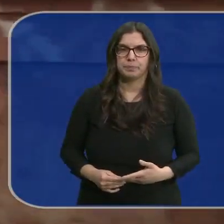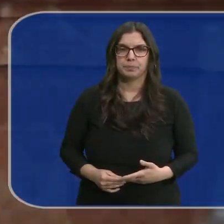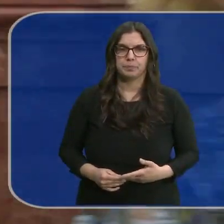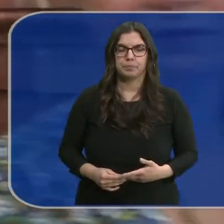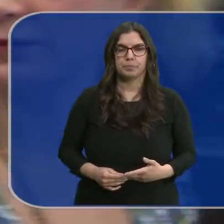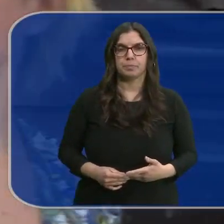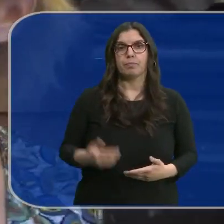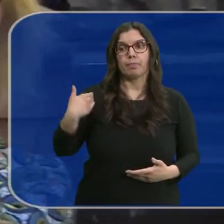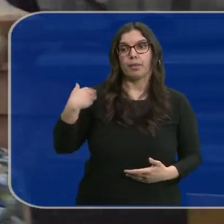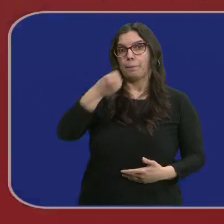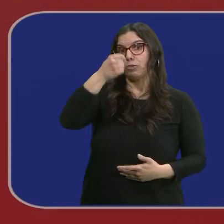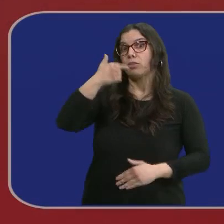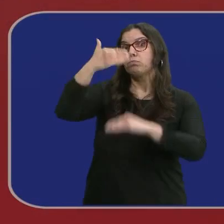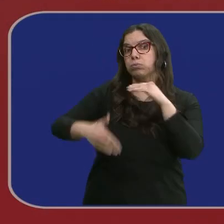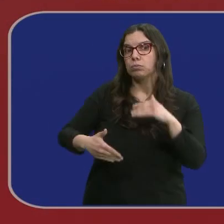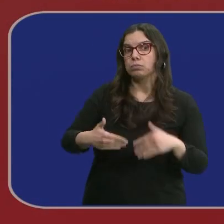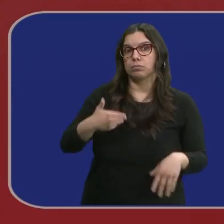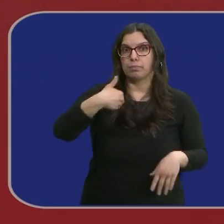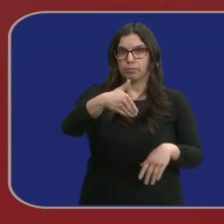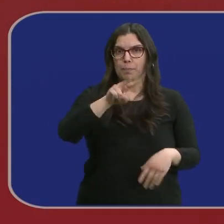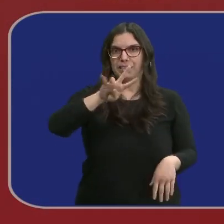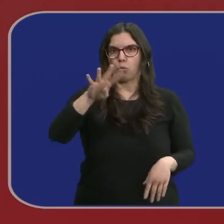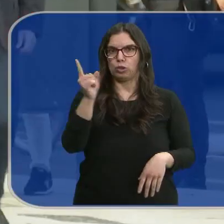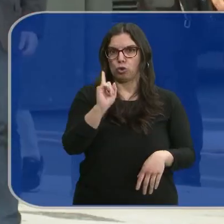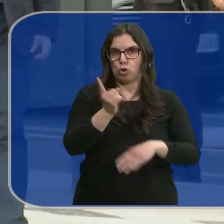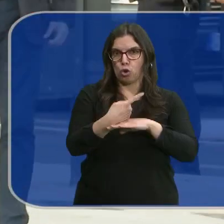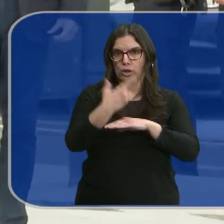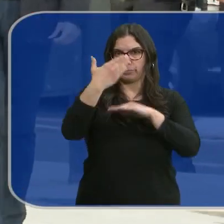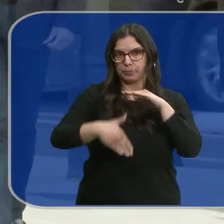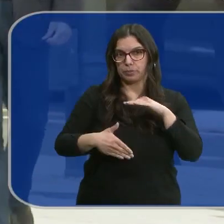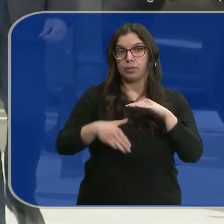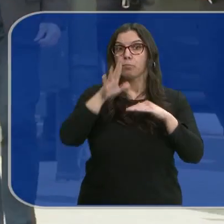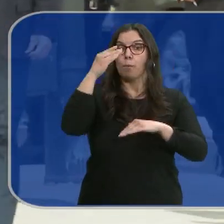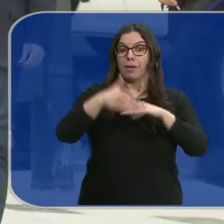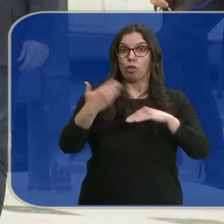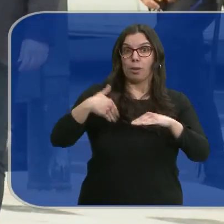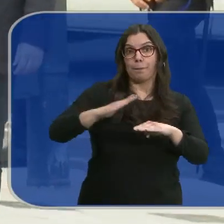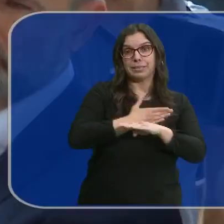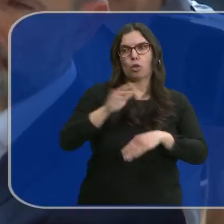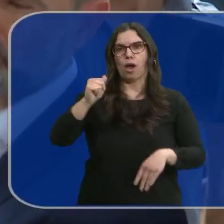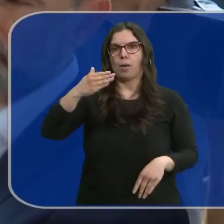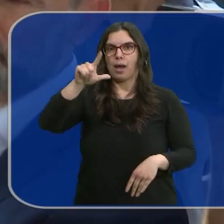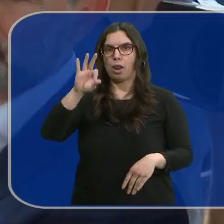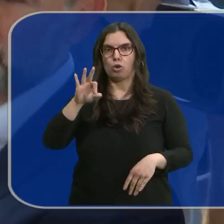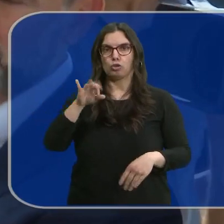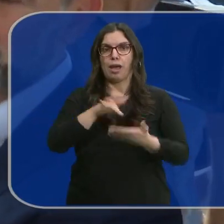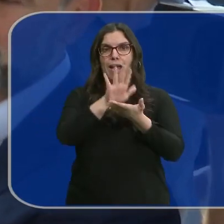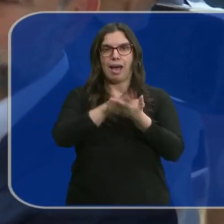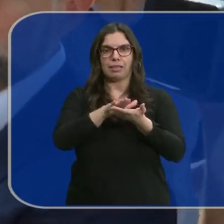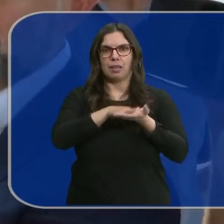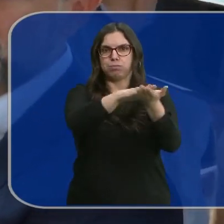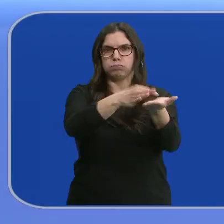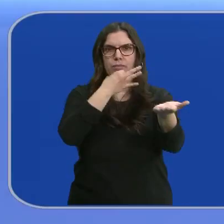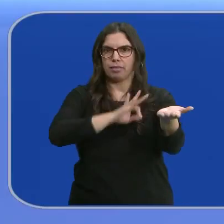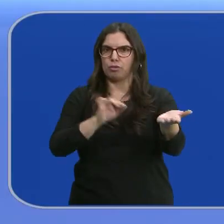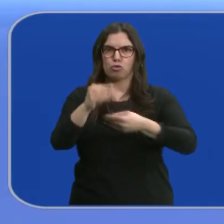De nada ha servido el ultimátum. En las próximas 24 horas. Porque al acabar ese plazo, José Luis Ábalos no había entregado su acta de